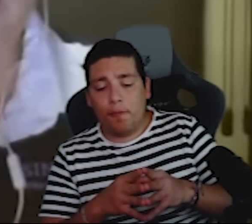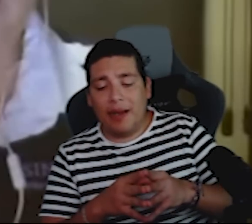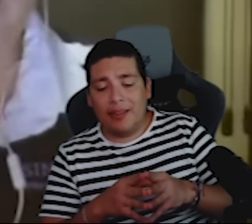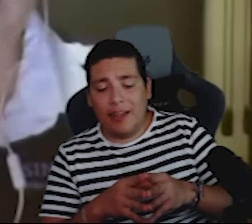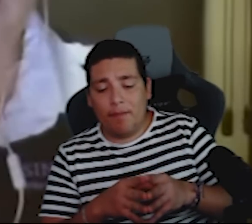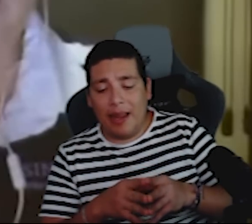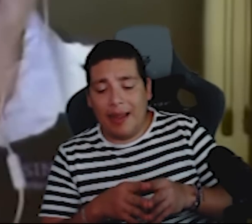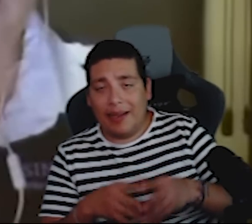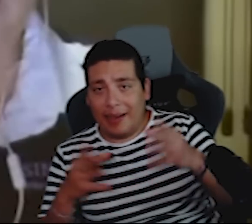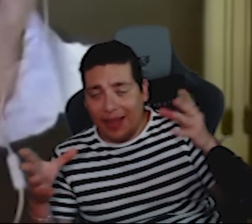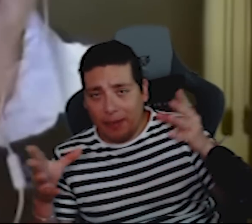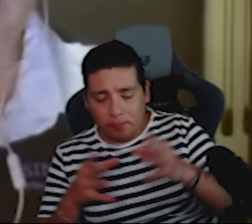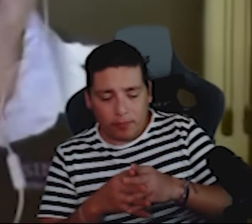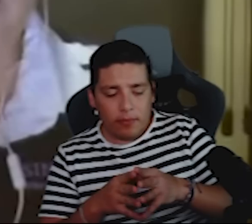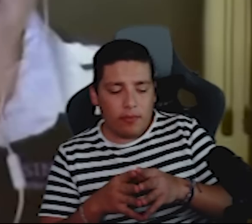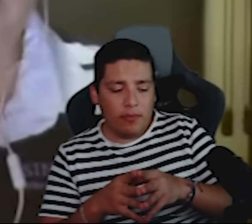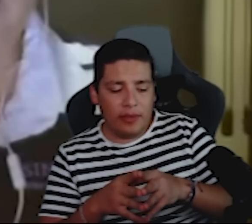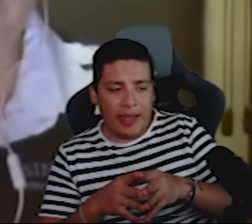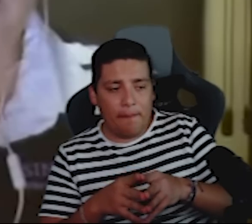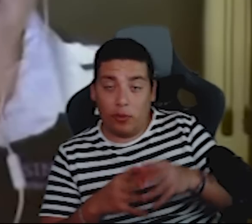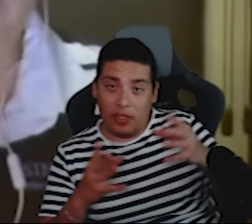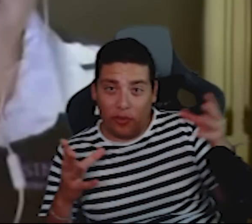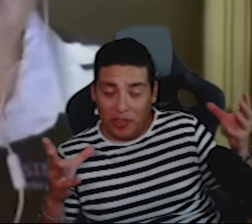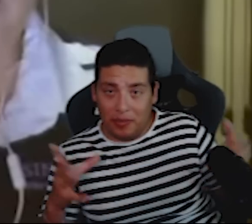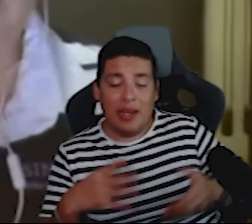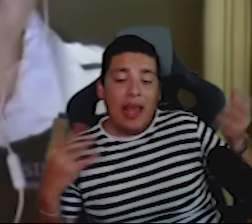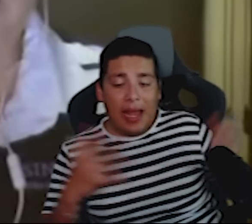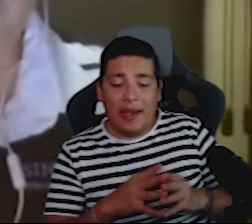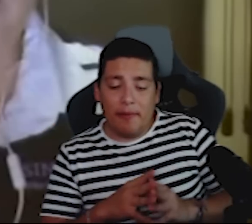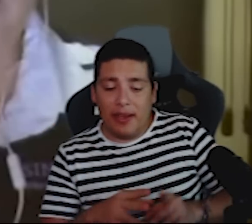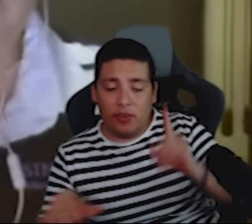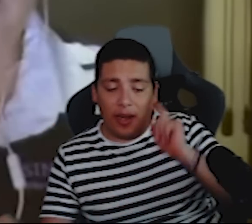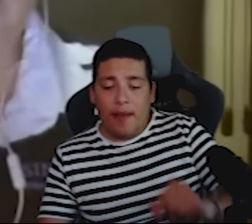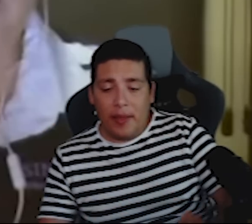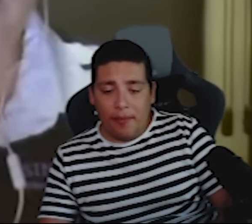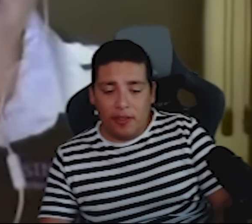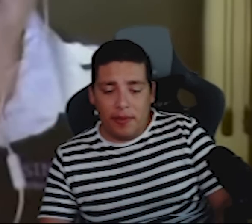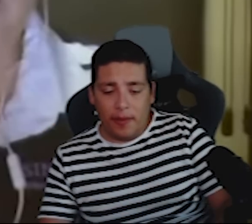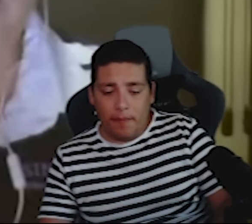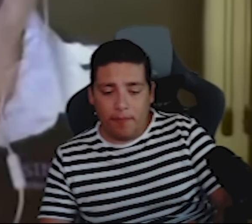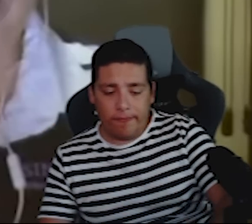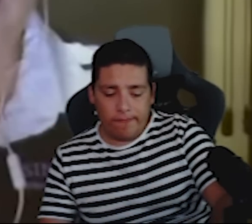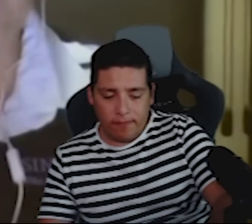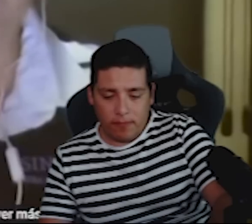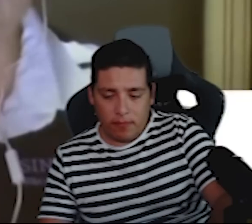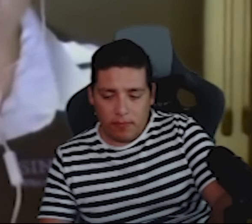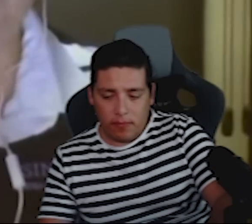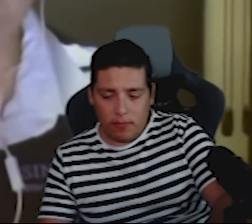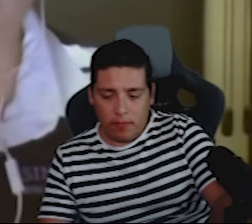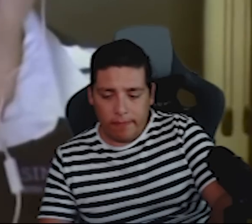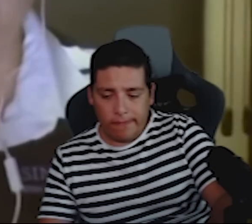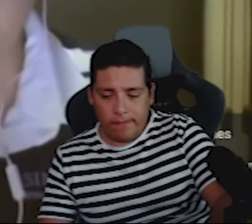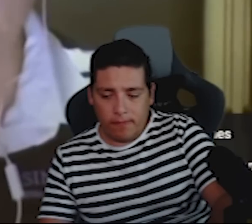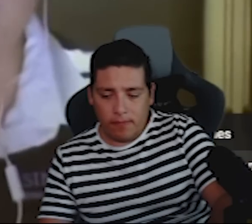por parte de la encargada de protección civil a nivel nacional veamos el vídeo ayer a las